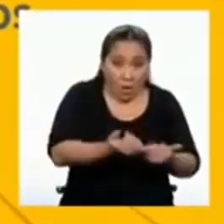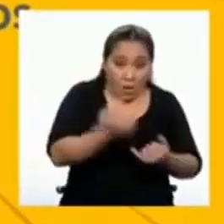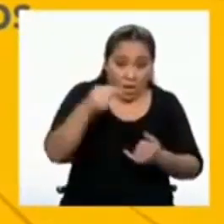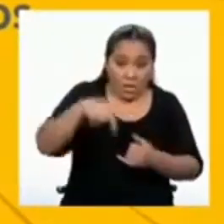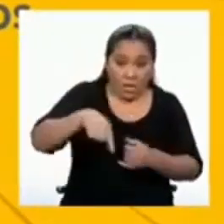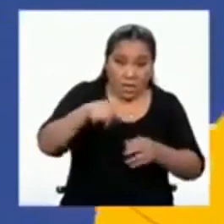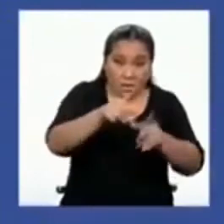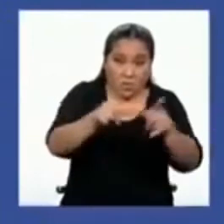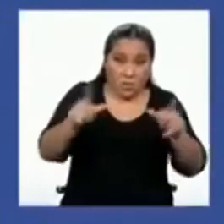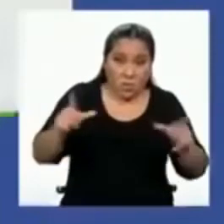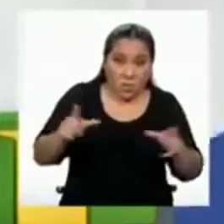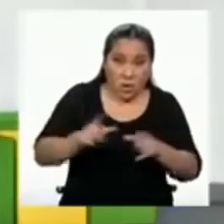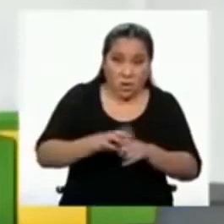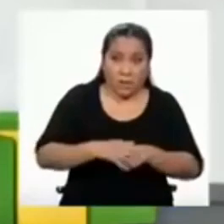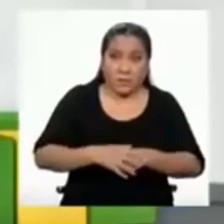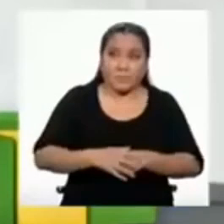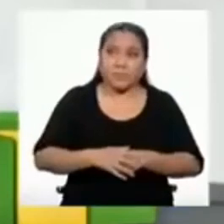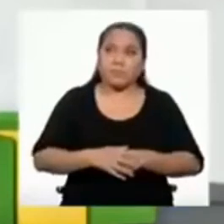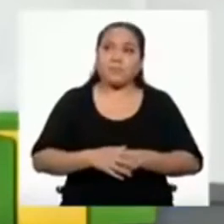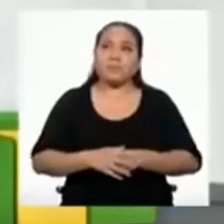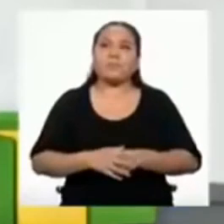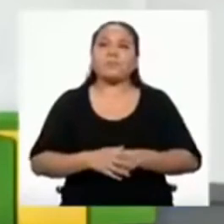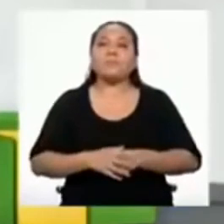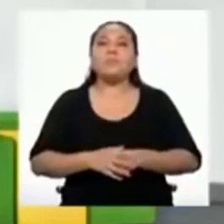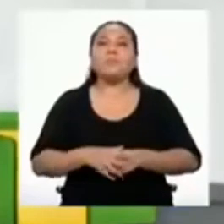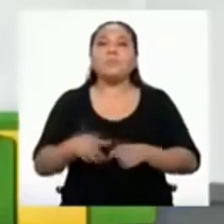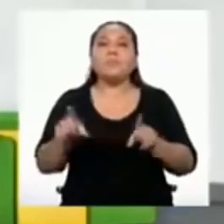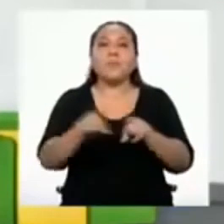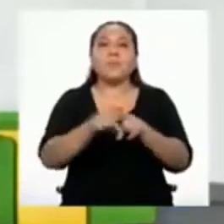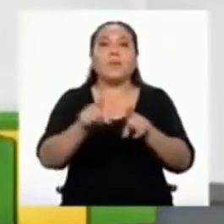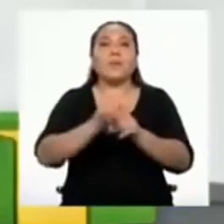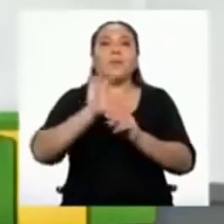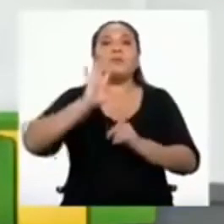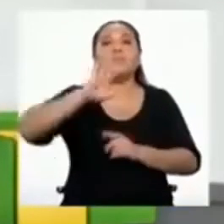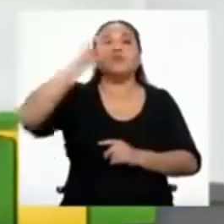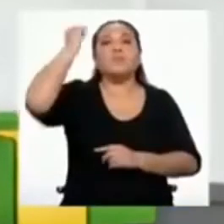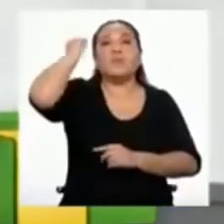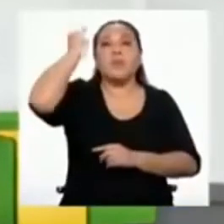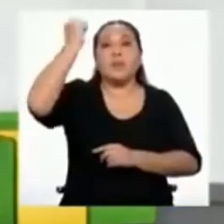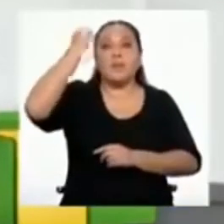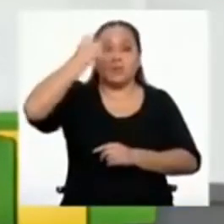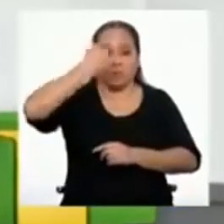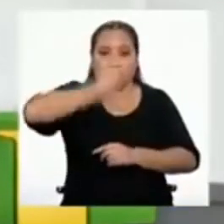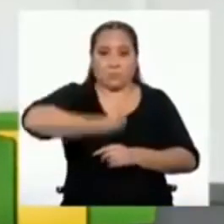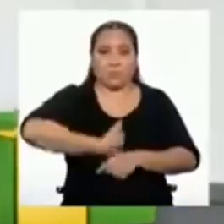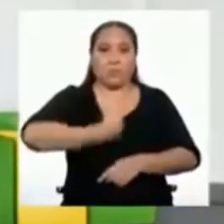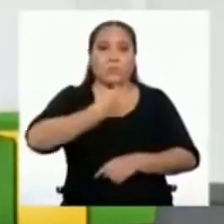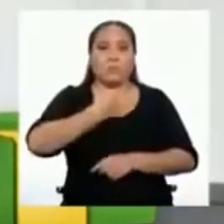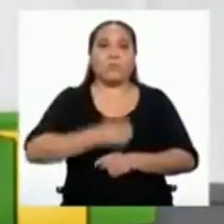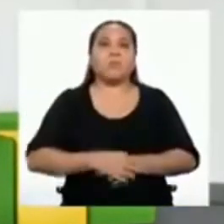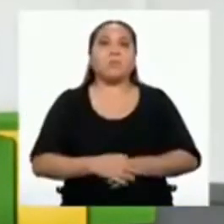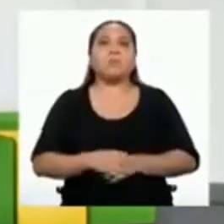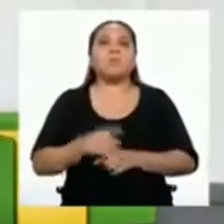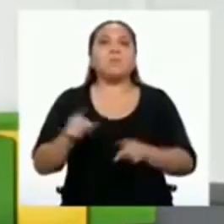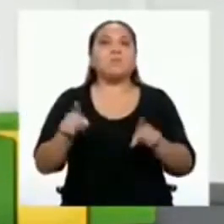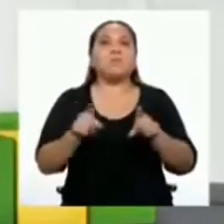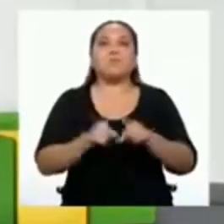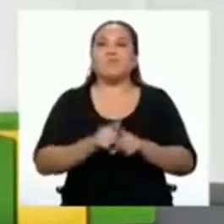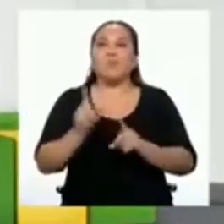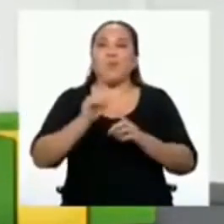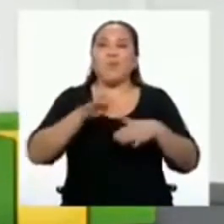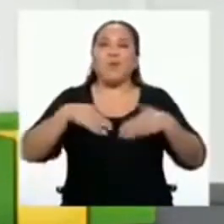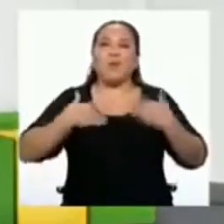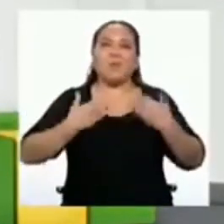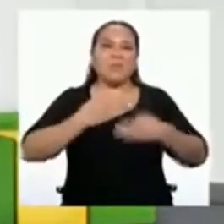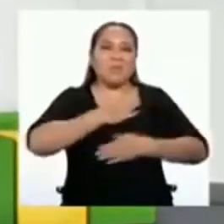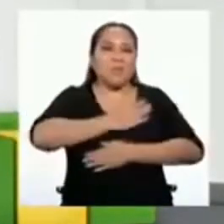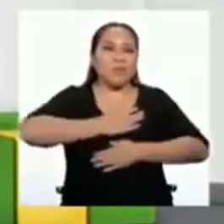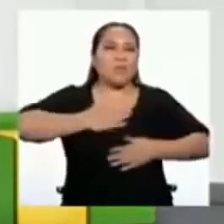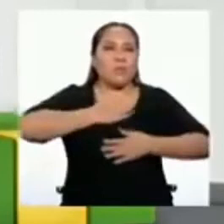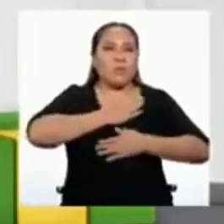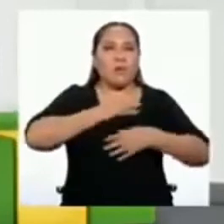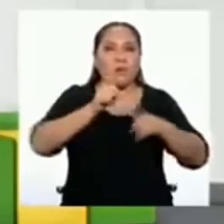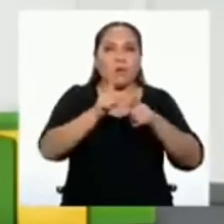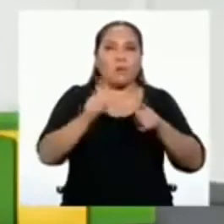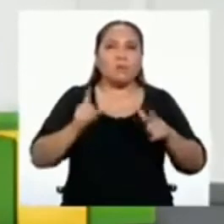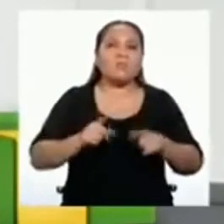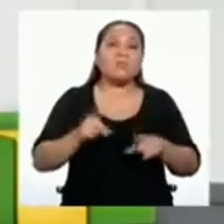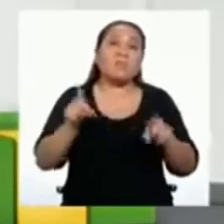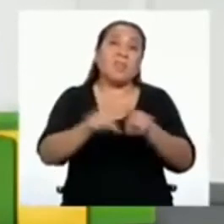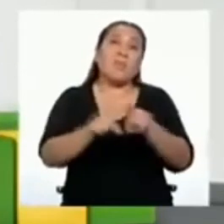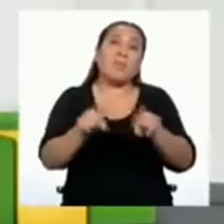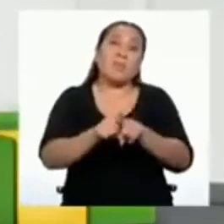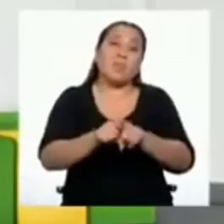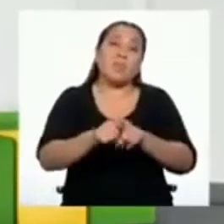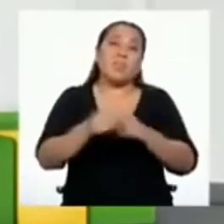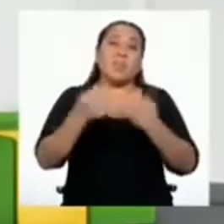espacios? Pasa que, además de nuestros derechos personales que incluyen el poder disfrutar de los espacios, también es cierto que tenemos